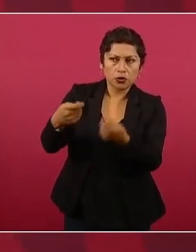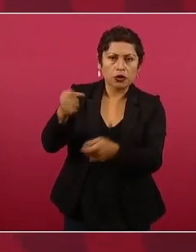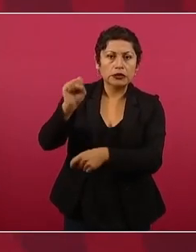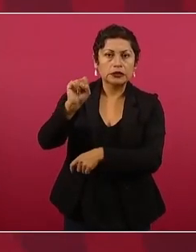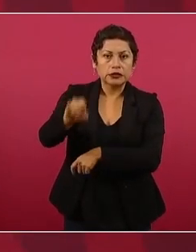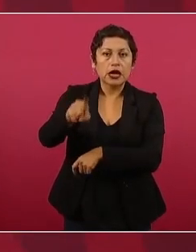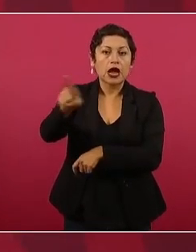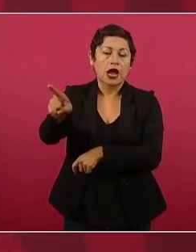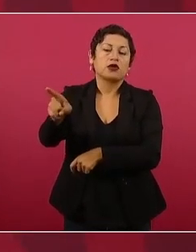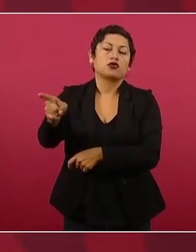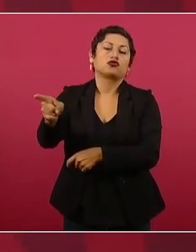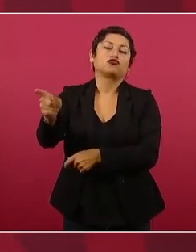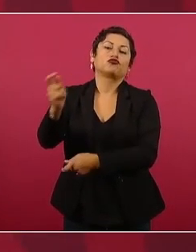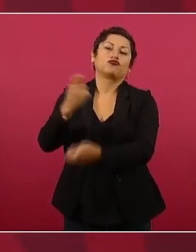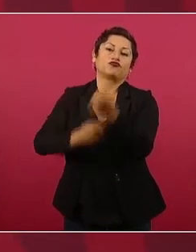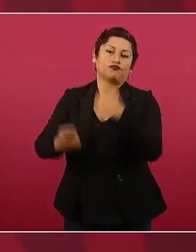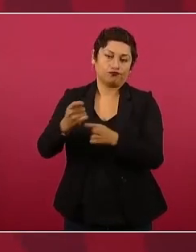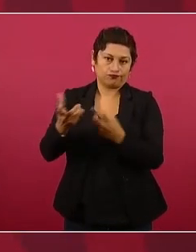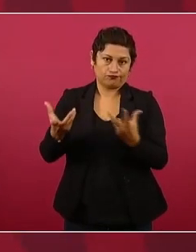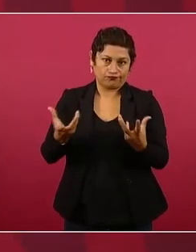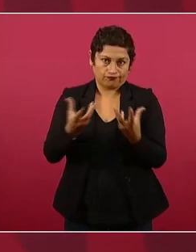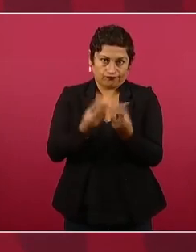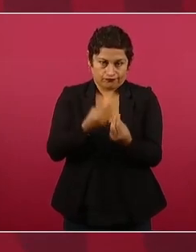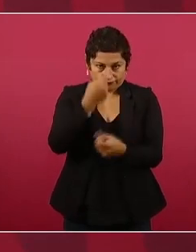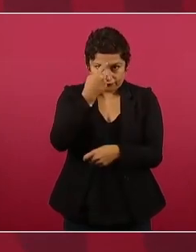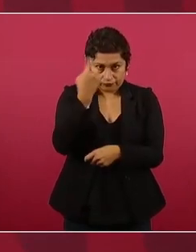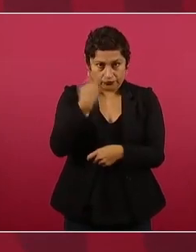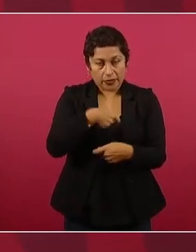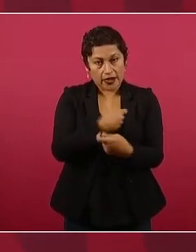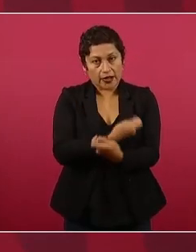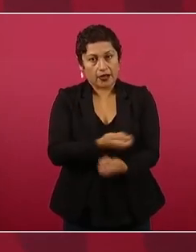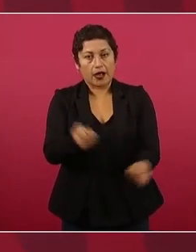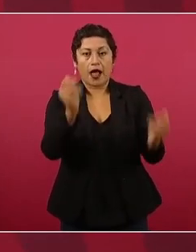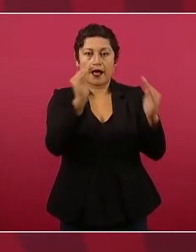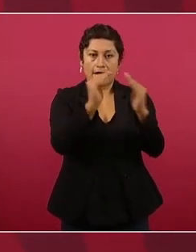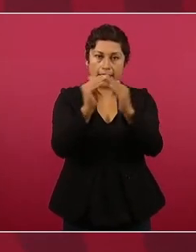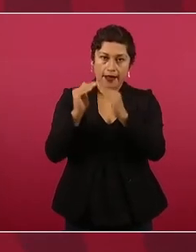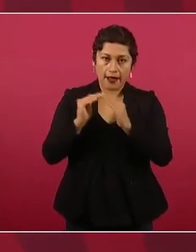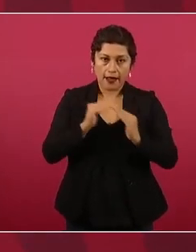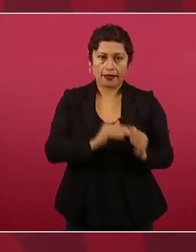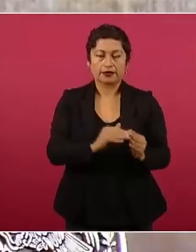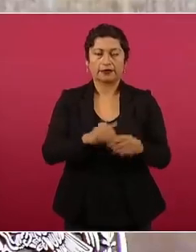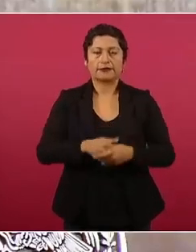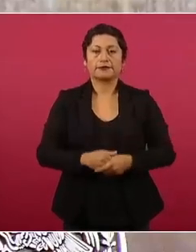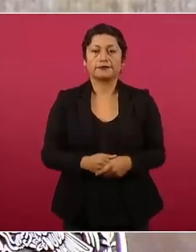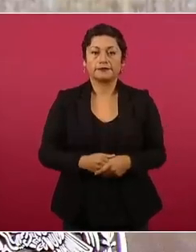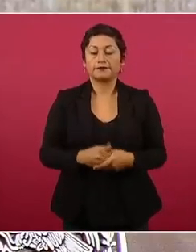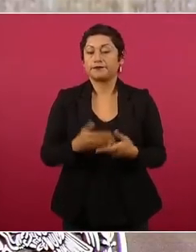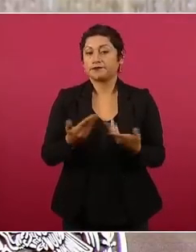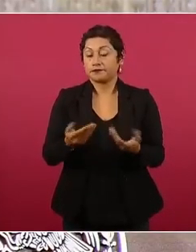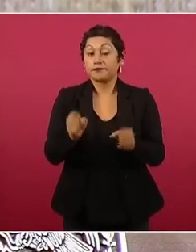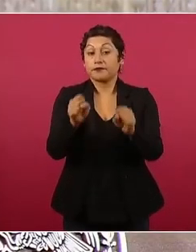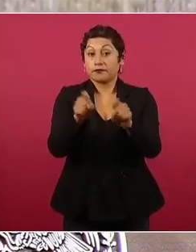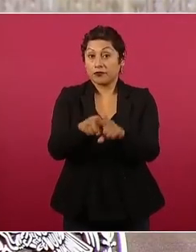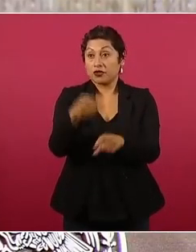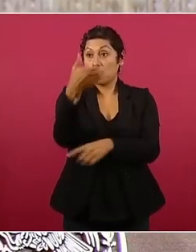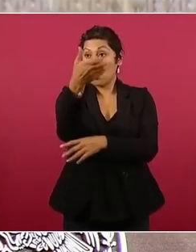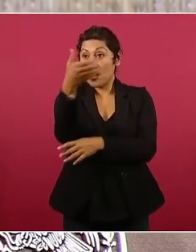el uso doméstico, los agricultores,